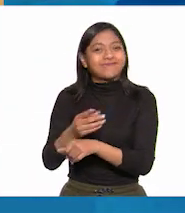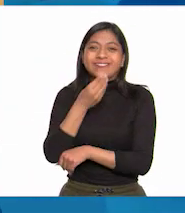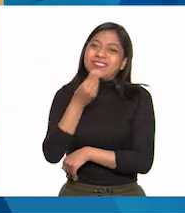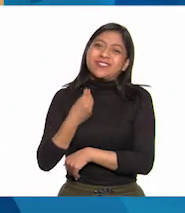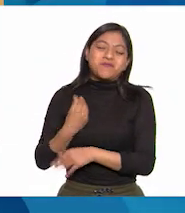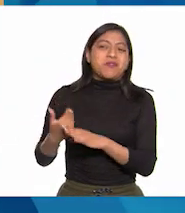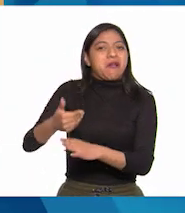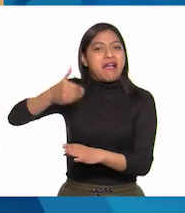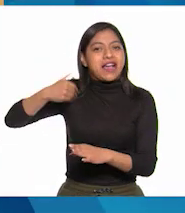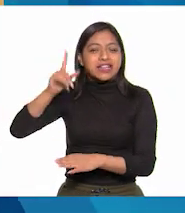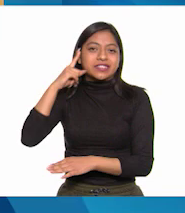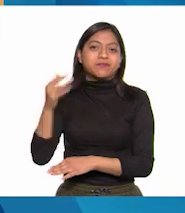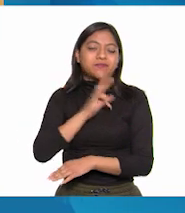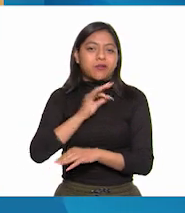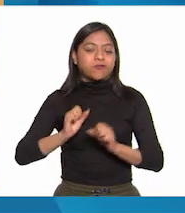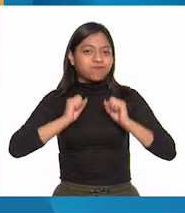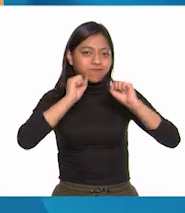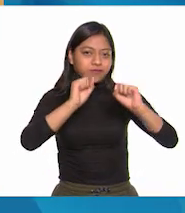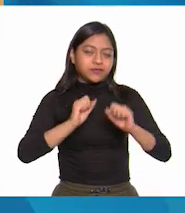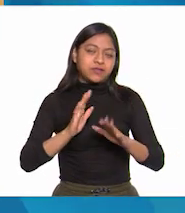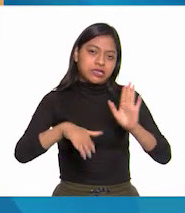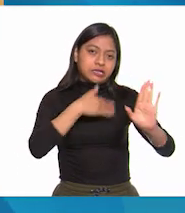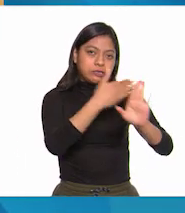alternativa que lanzarse a la lucha.